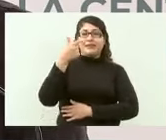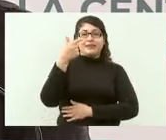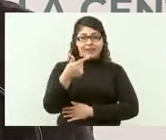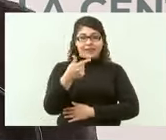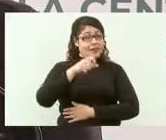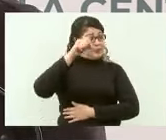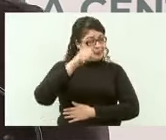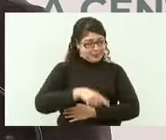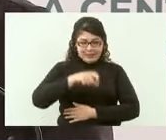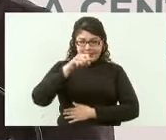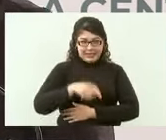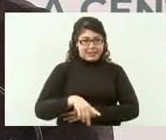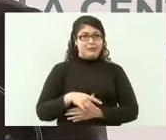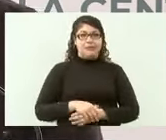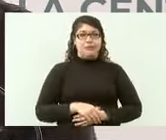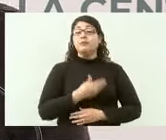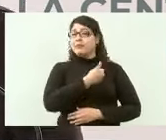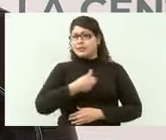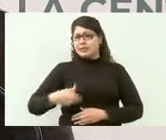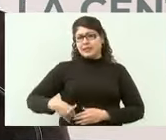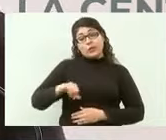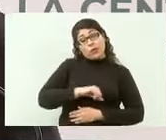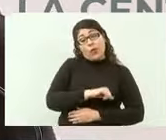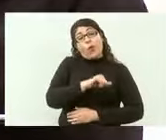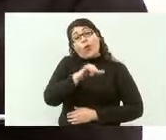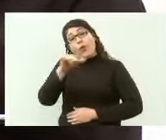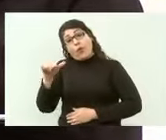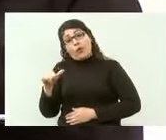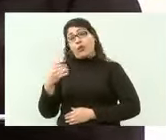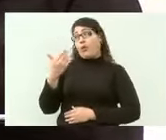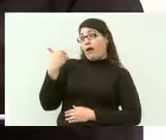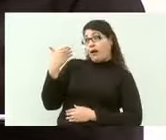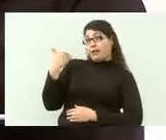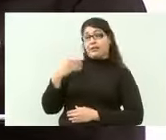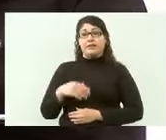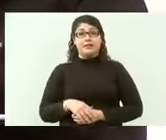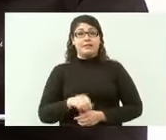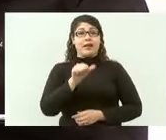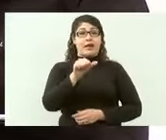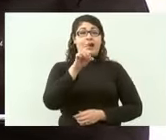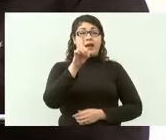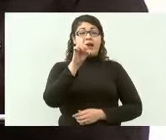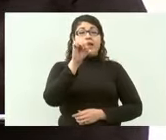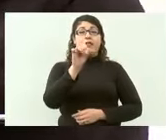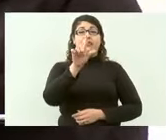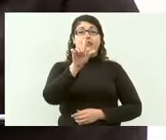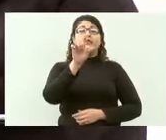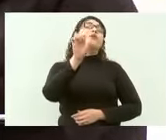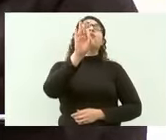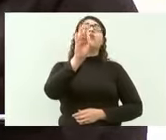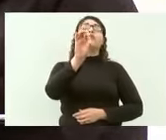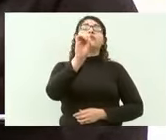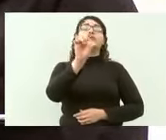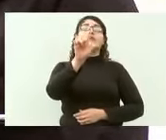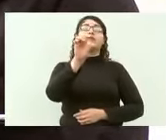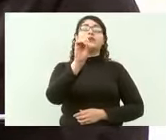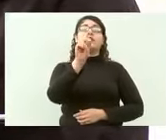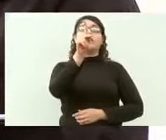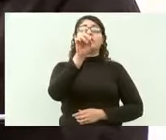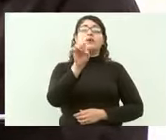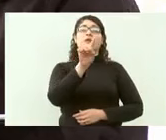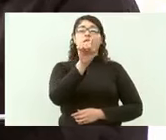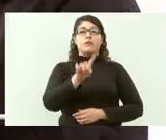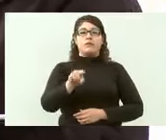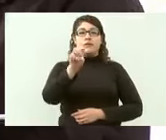nacionalista patriota Adolfo López Mateos nacionalizó la